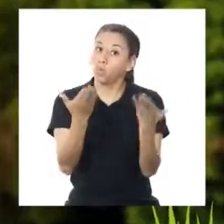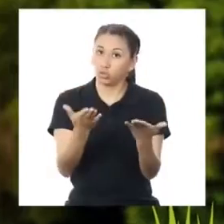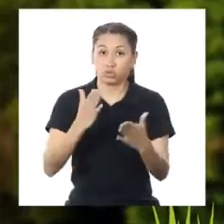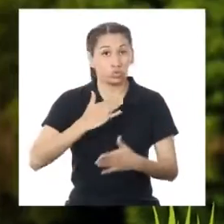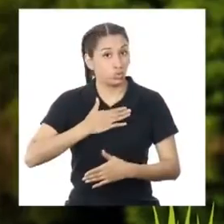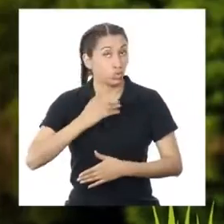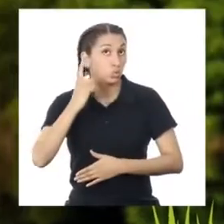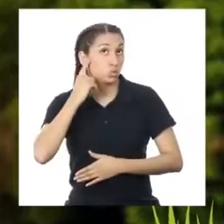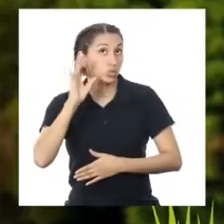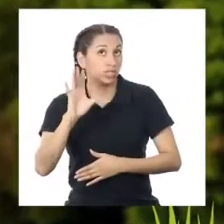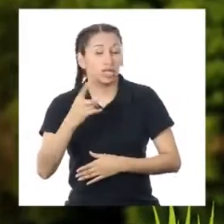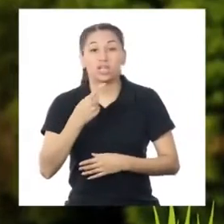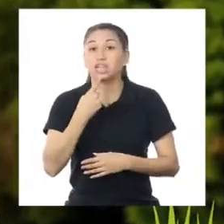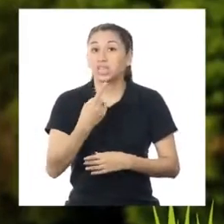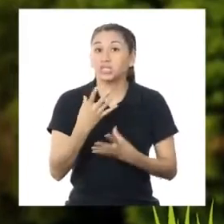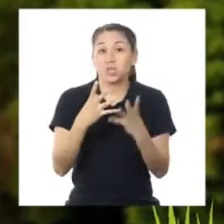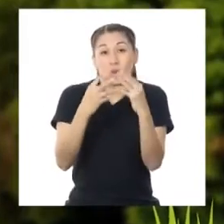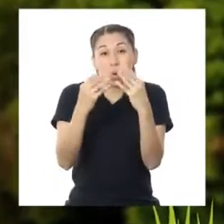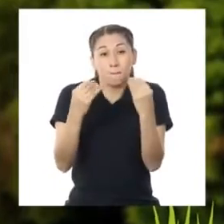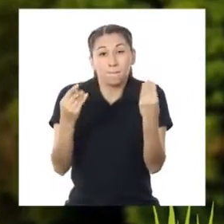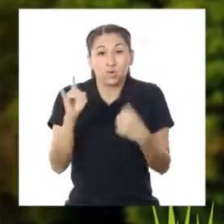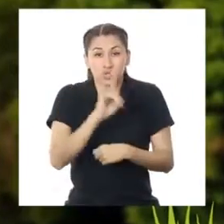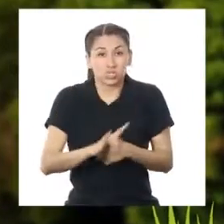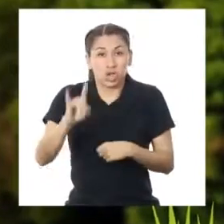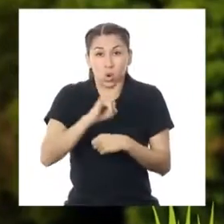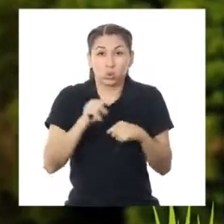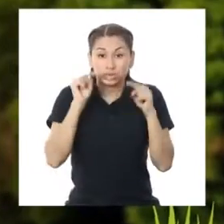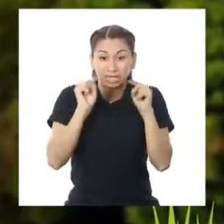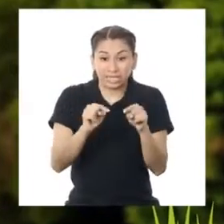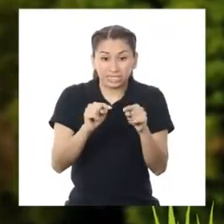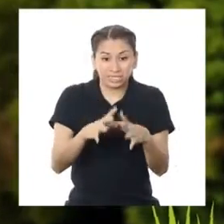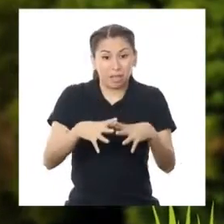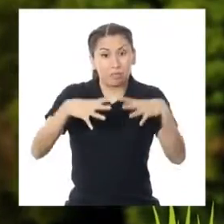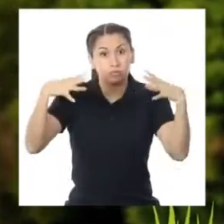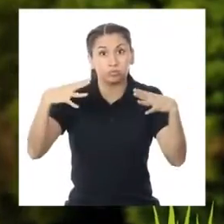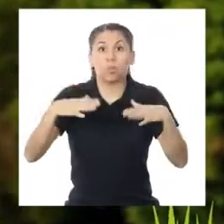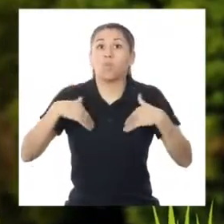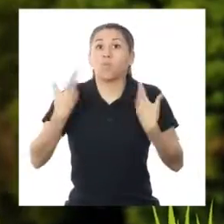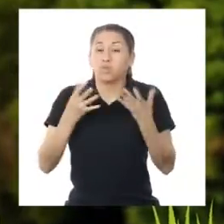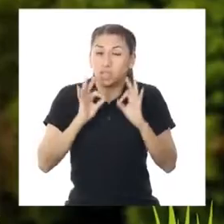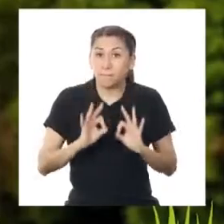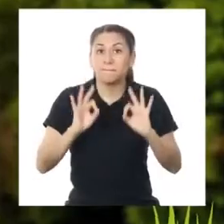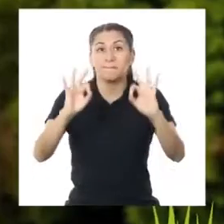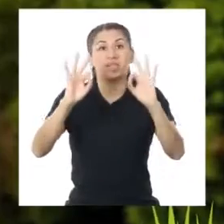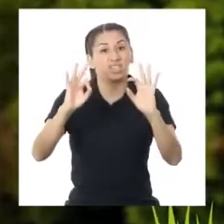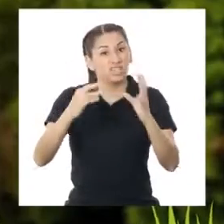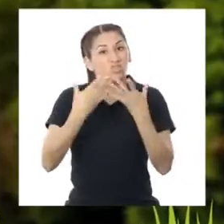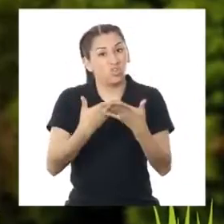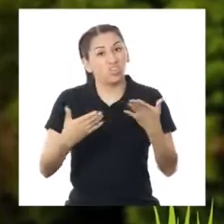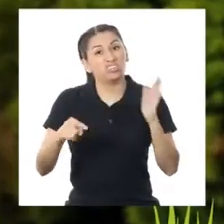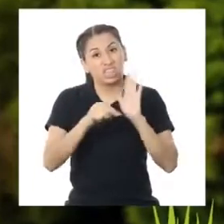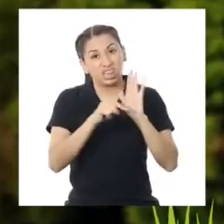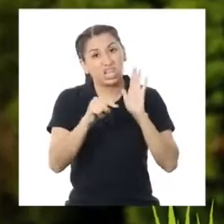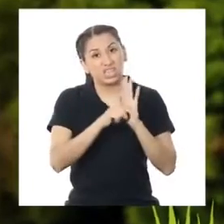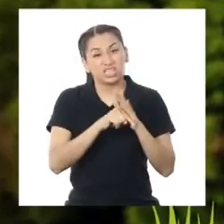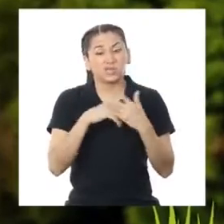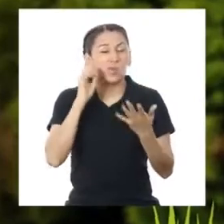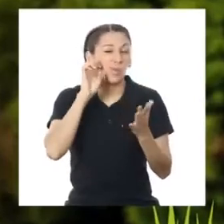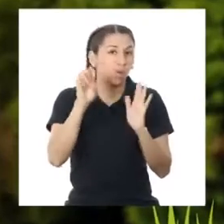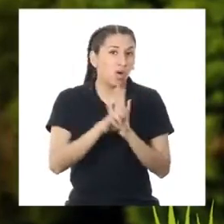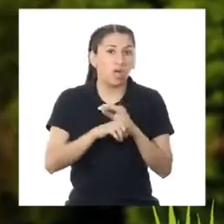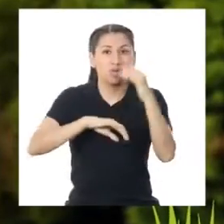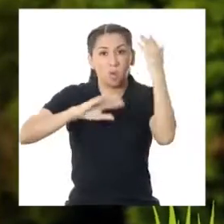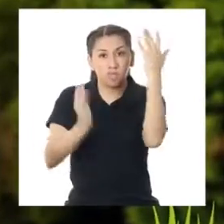yo he escuchado que el uso excesivo de algunas de estas prácticas puede traer consecuencias muy negativas,